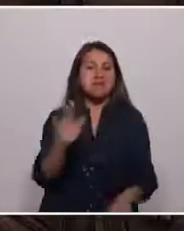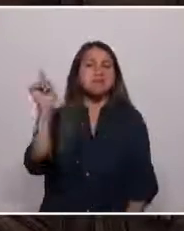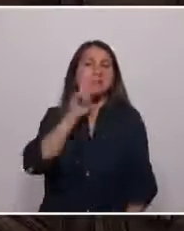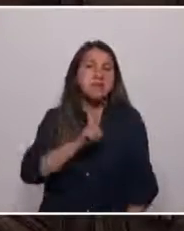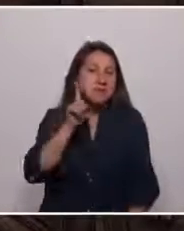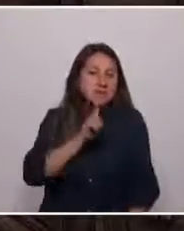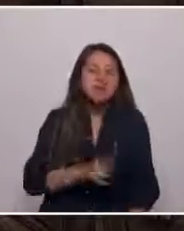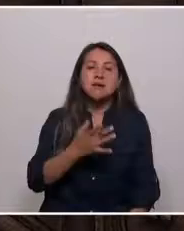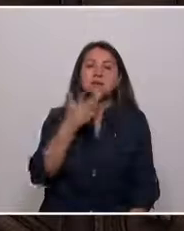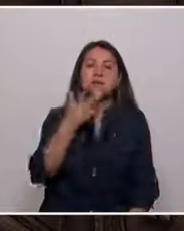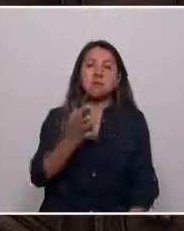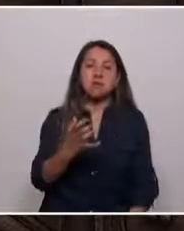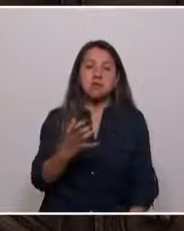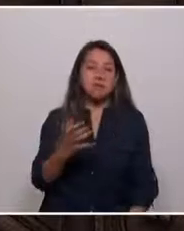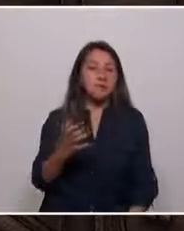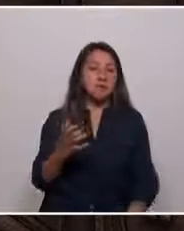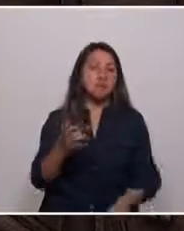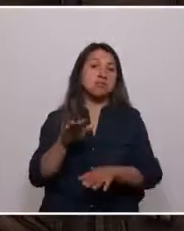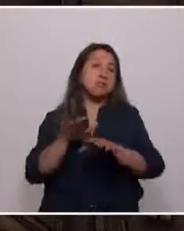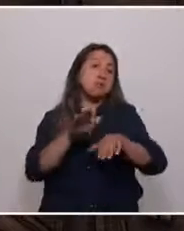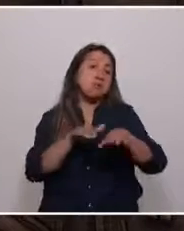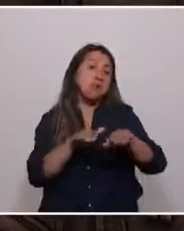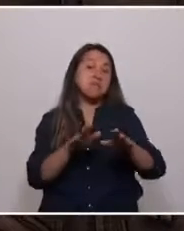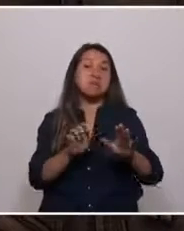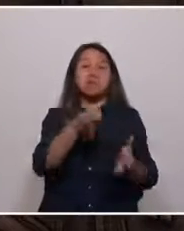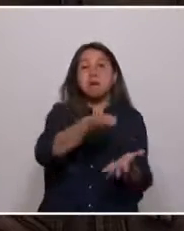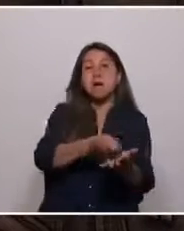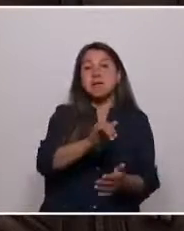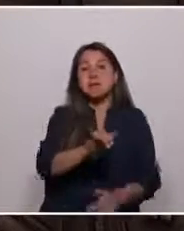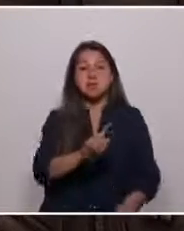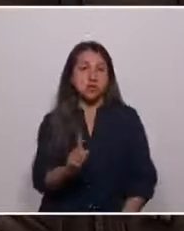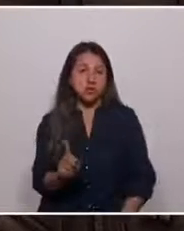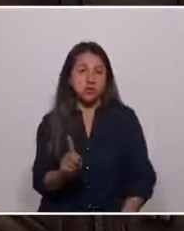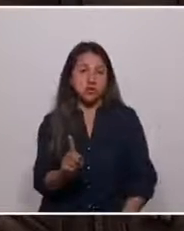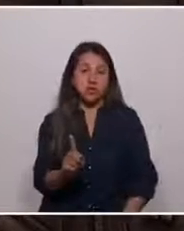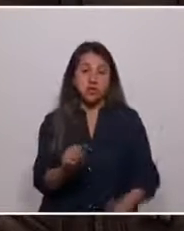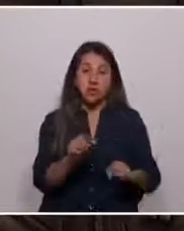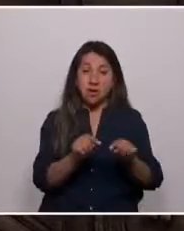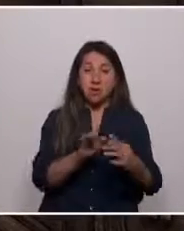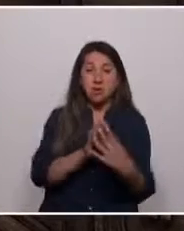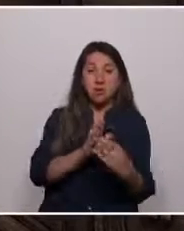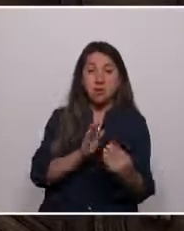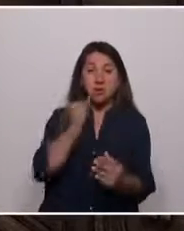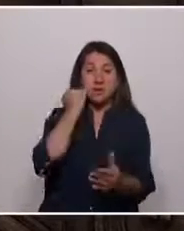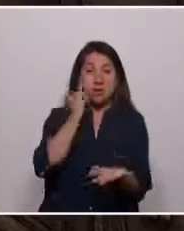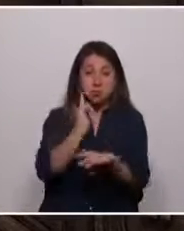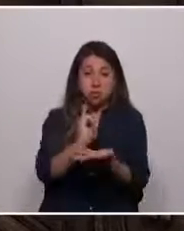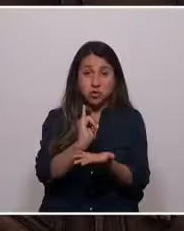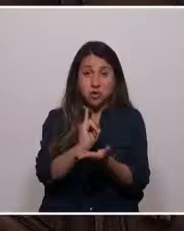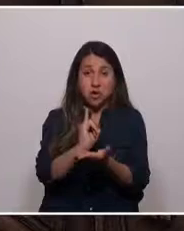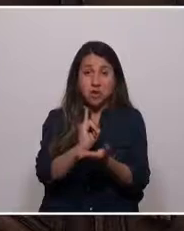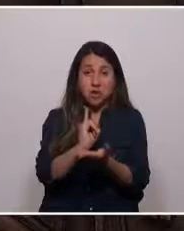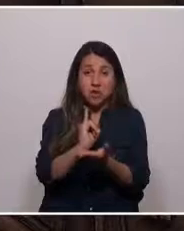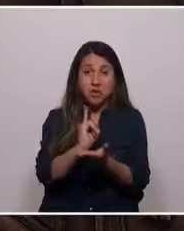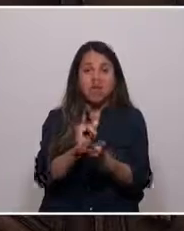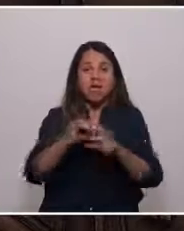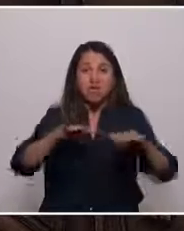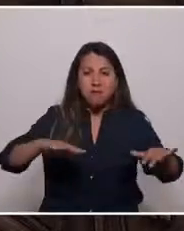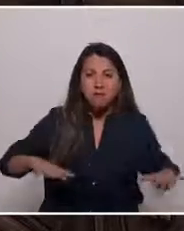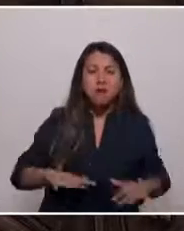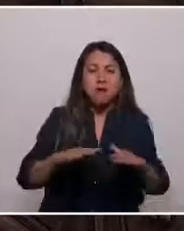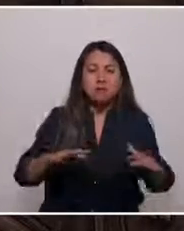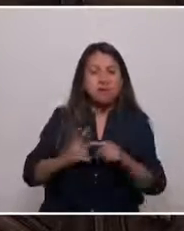porque está absolutamente condicionada a la capacidad de pago. Bajo este modelo institucional, el mérito y el esfuerzo